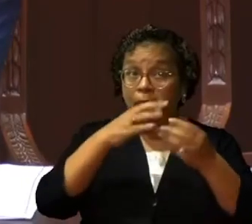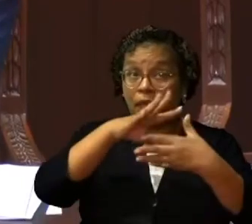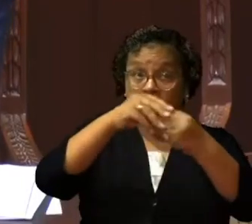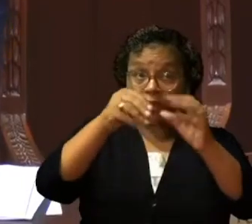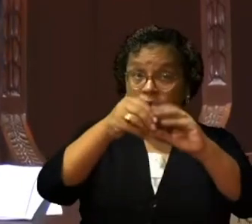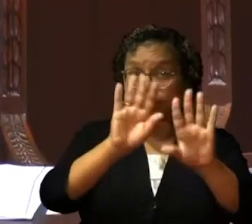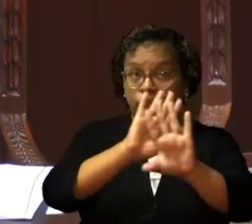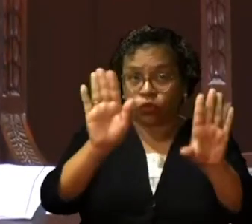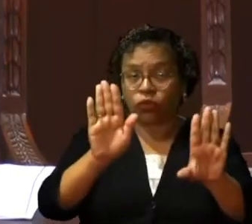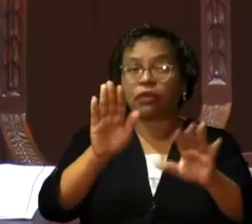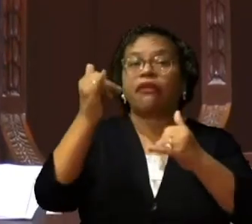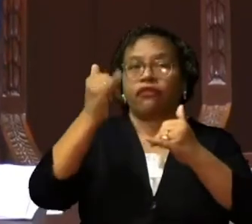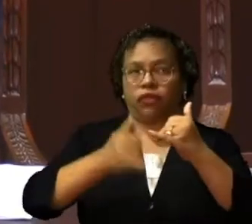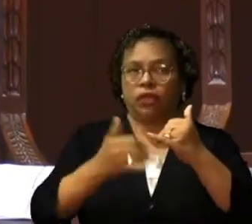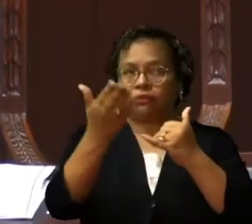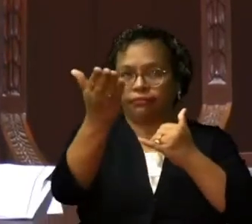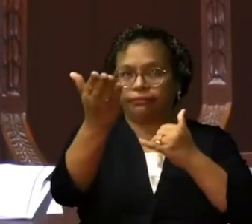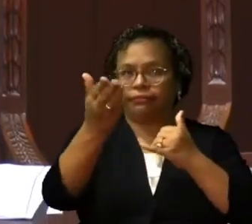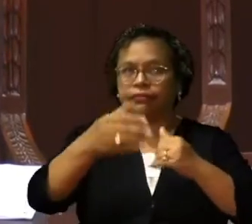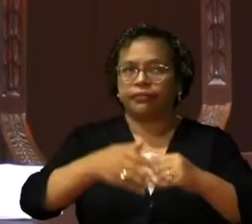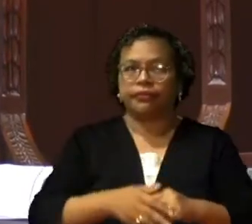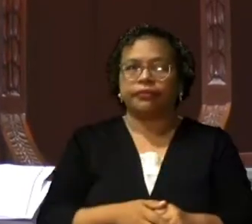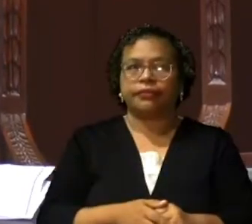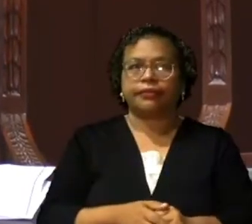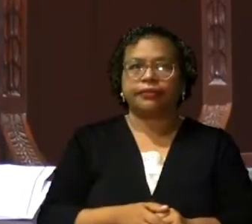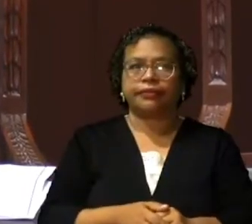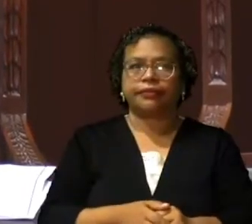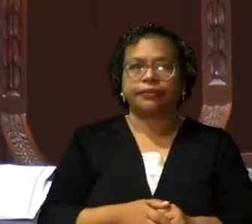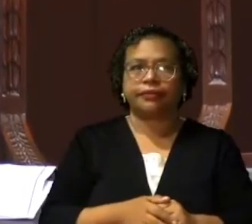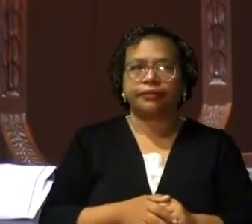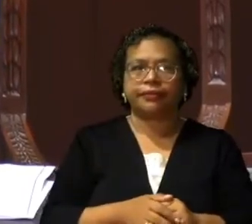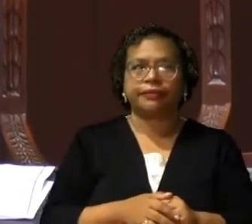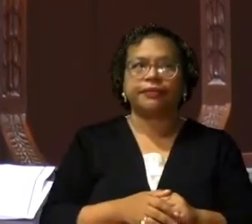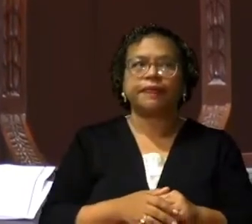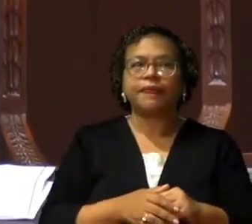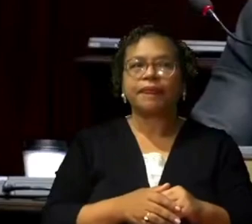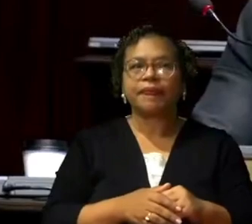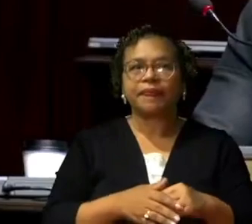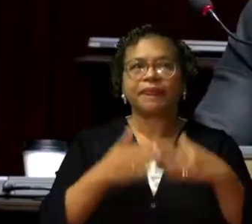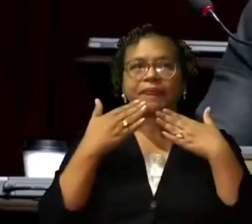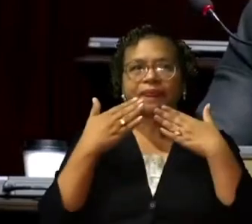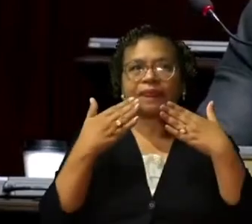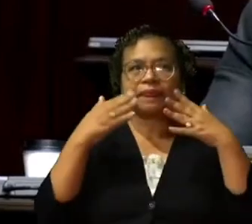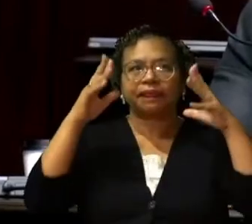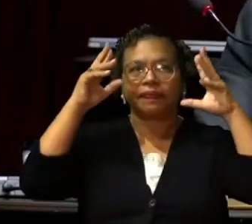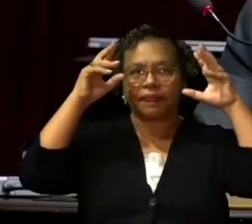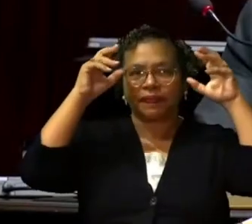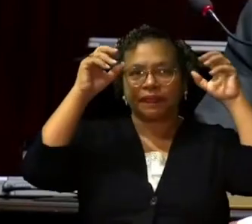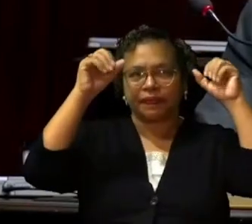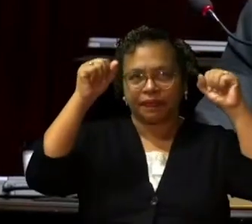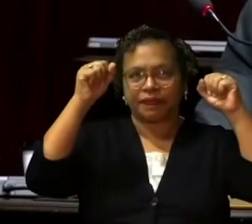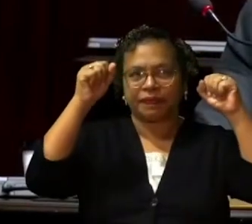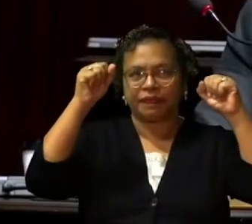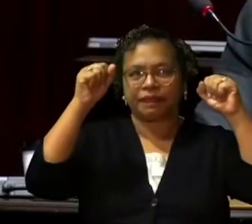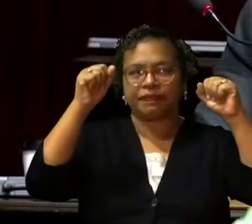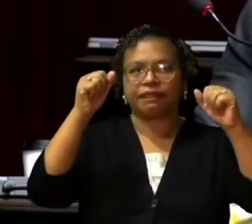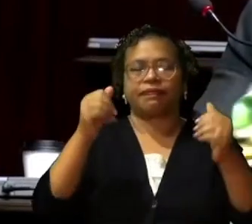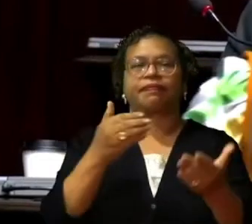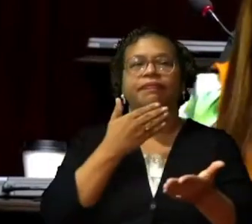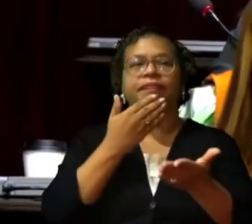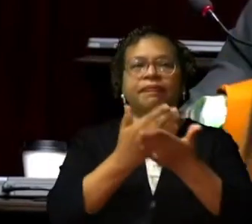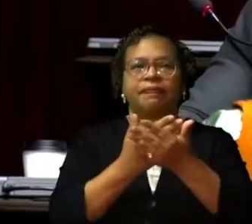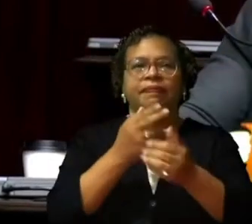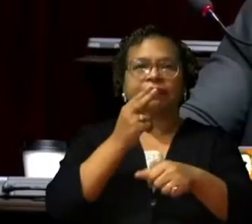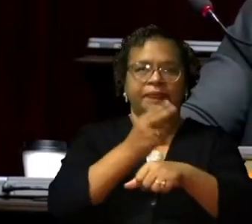Adelante, Momi. Hola, Presidente. Muy buena tarde, Presidente. Buena tarde,